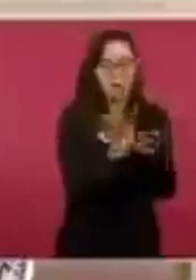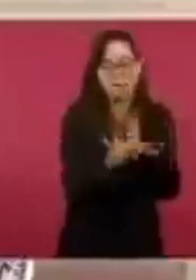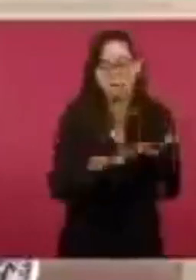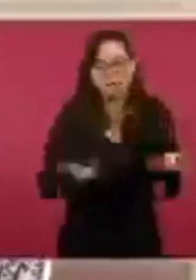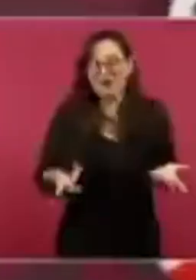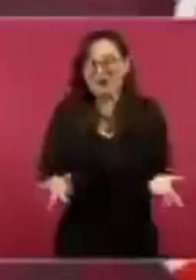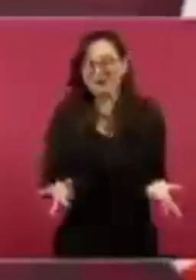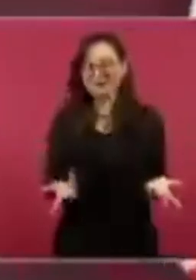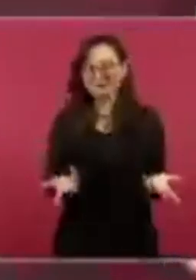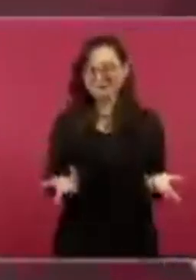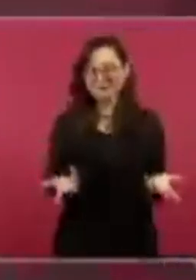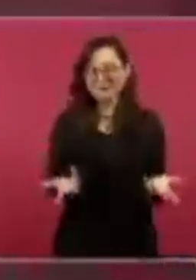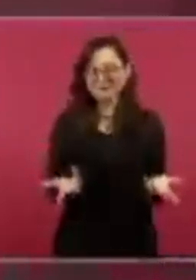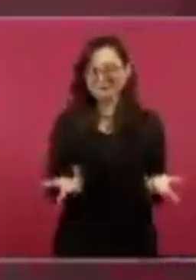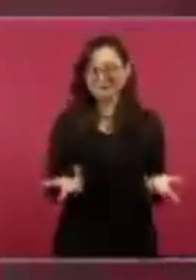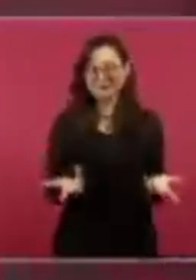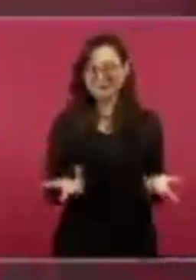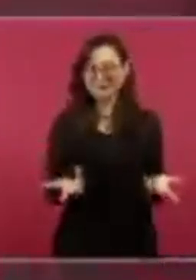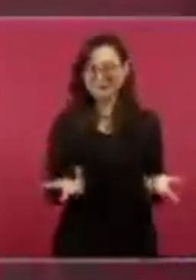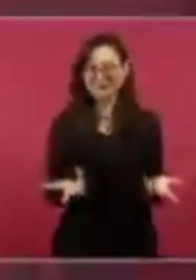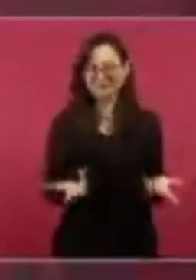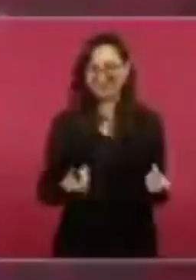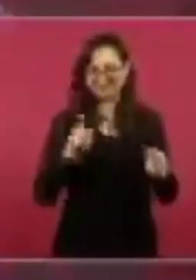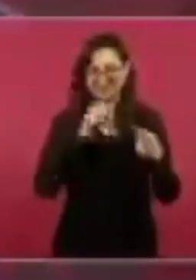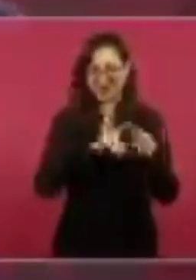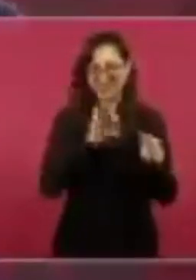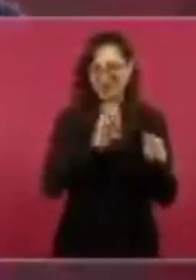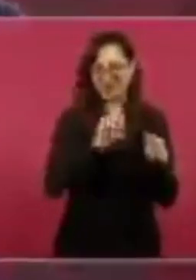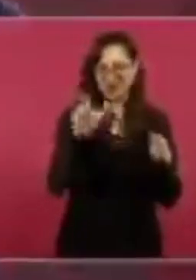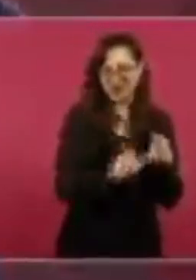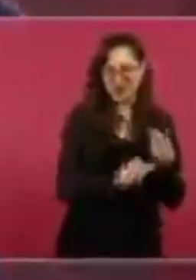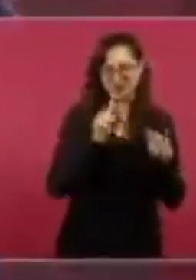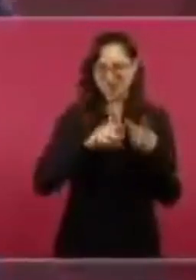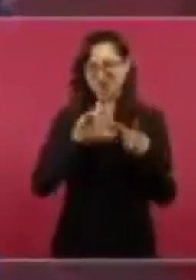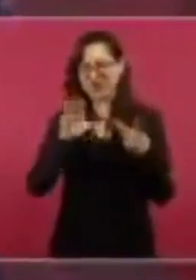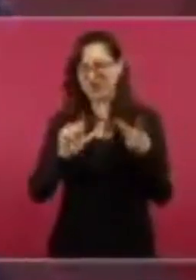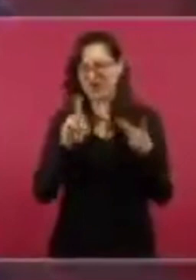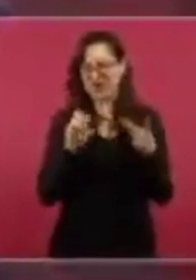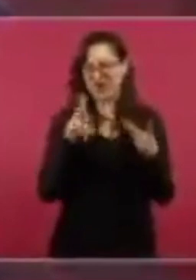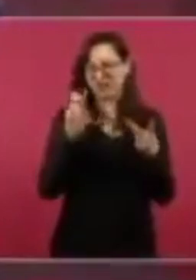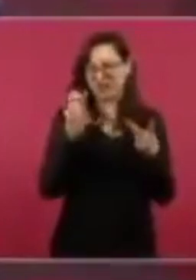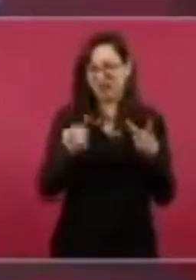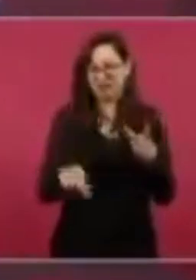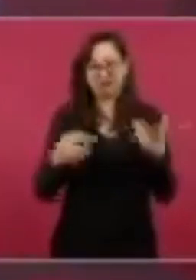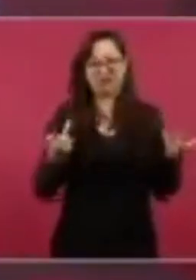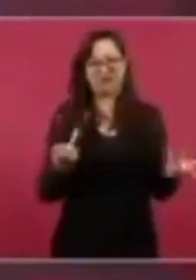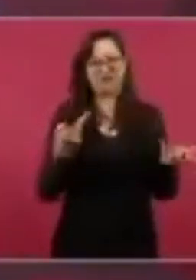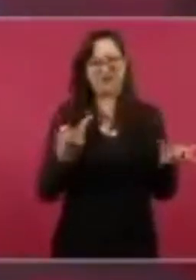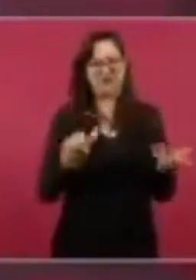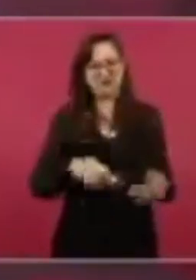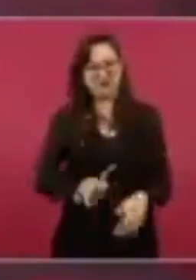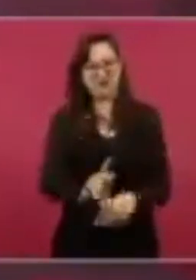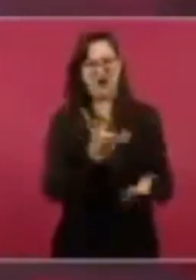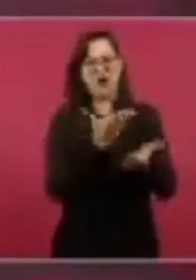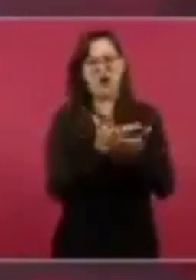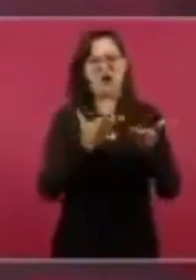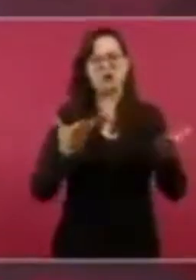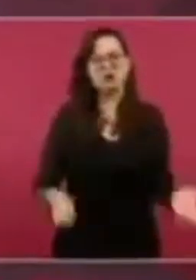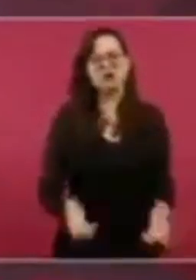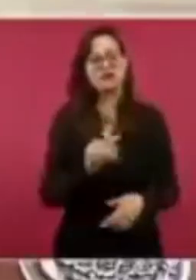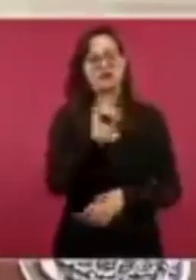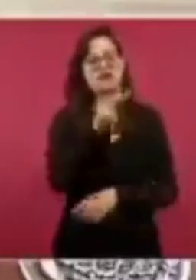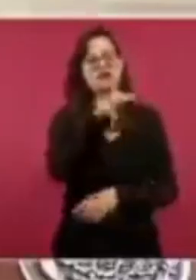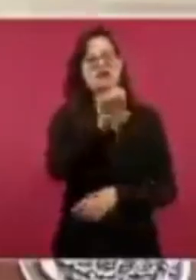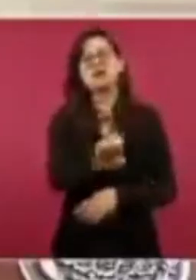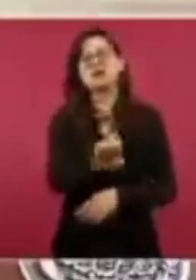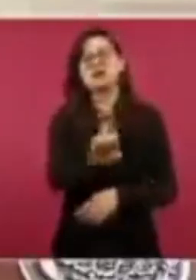Cuando dicen no se toca el INE, el INE